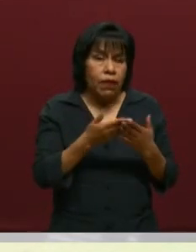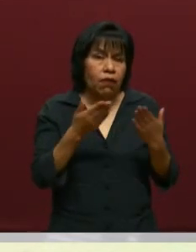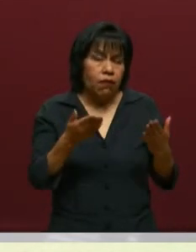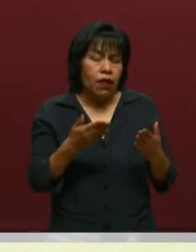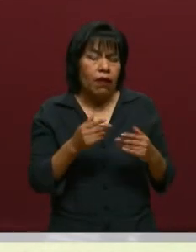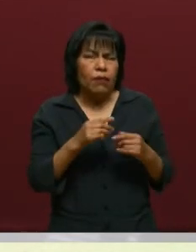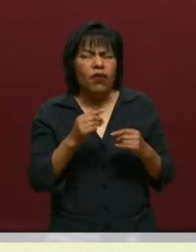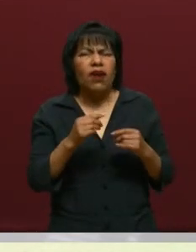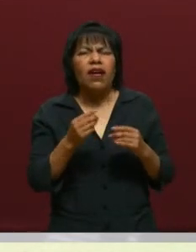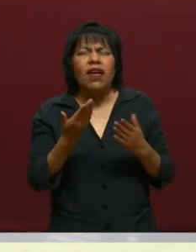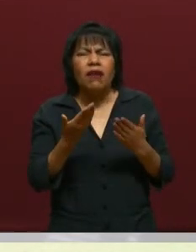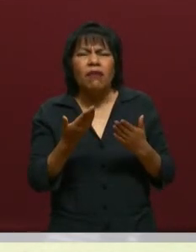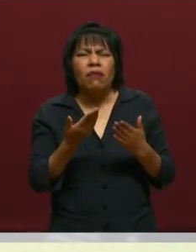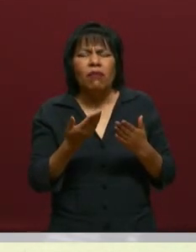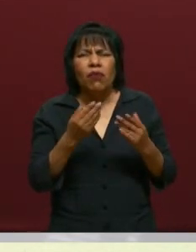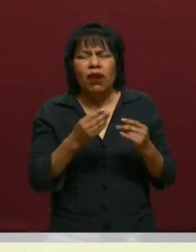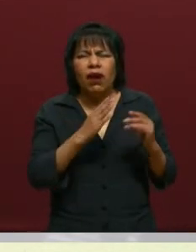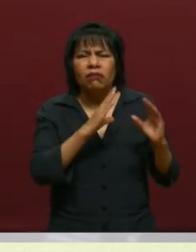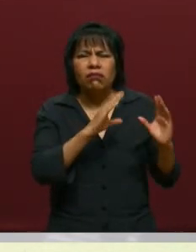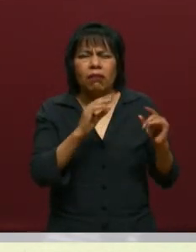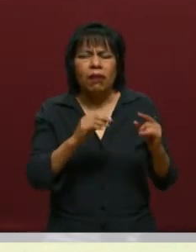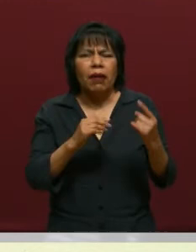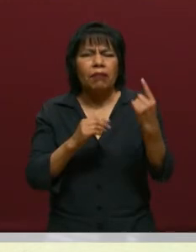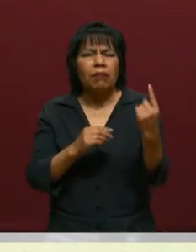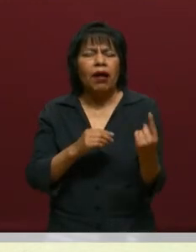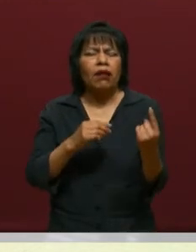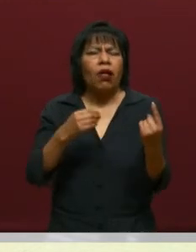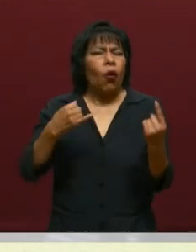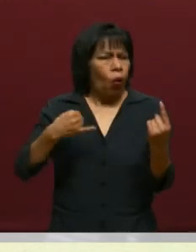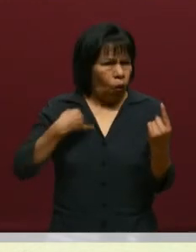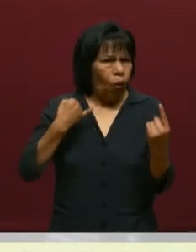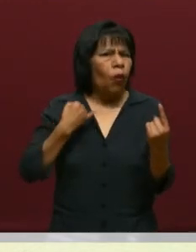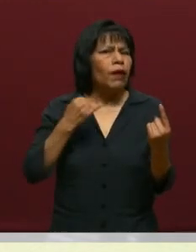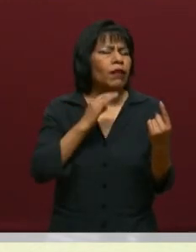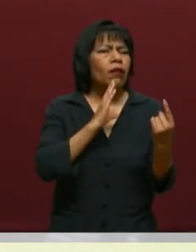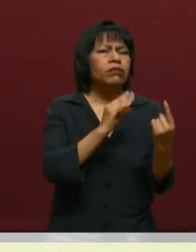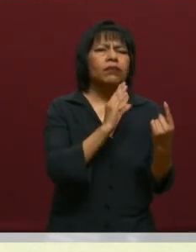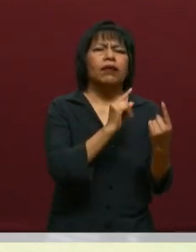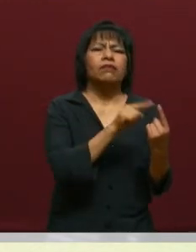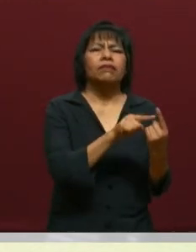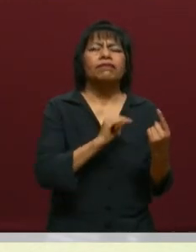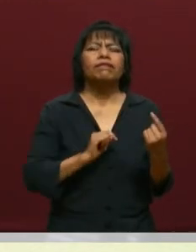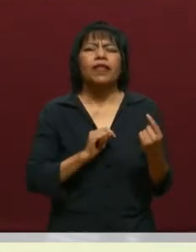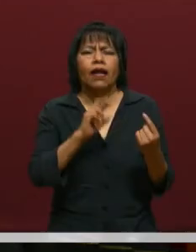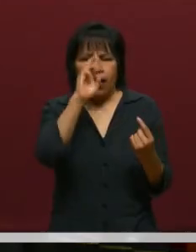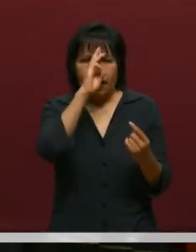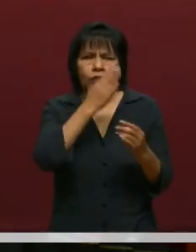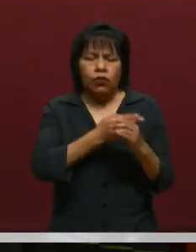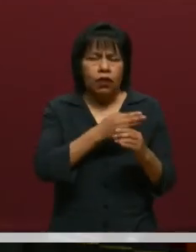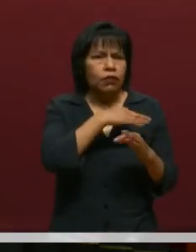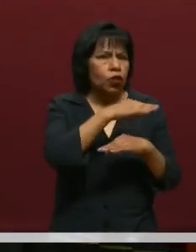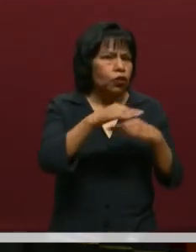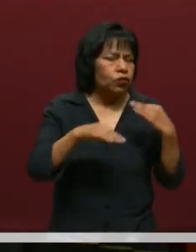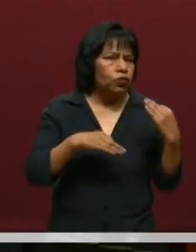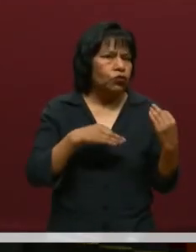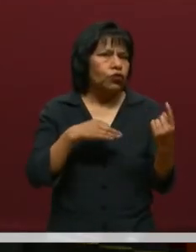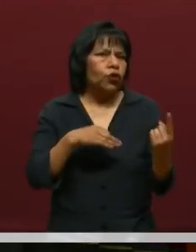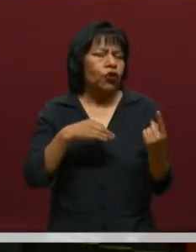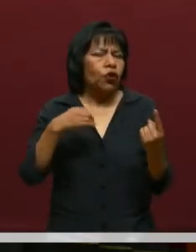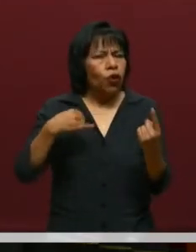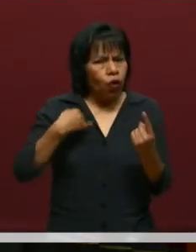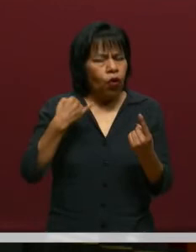estamos formando jóvenes, ahí radica la responsabilidad de ser rector, somos los responsables de que esos jóvenes se formen